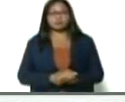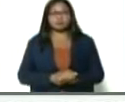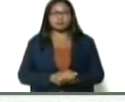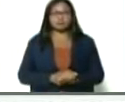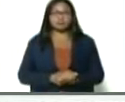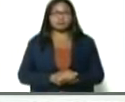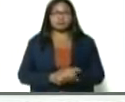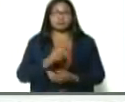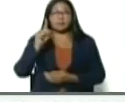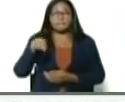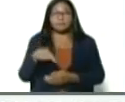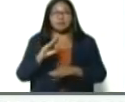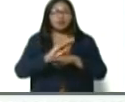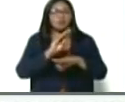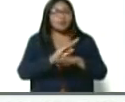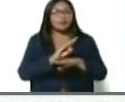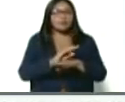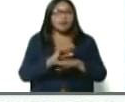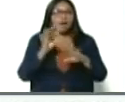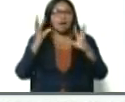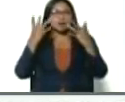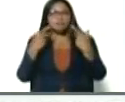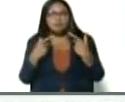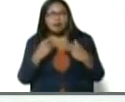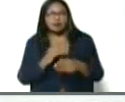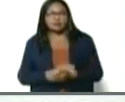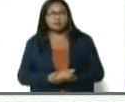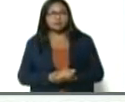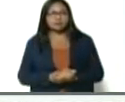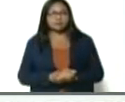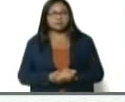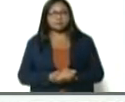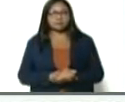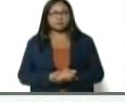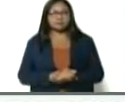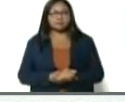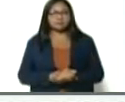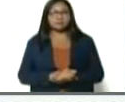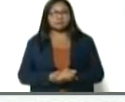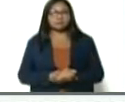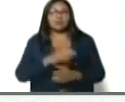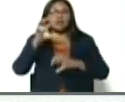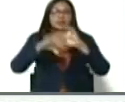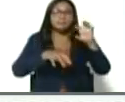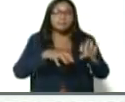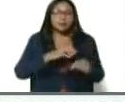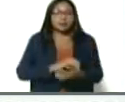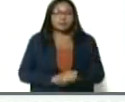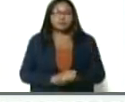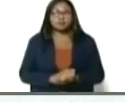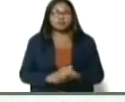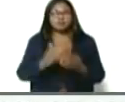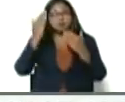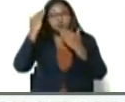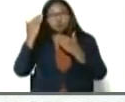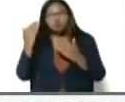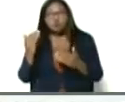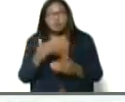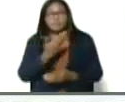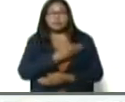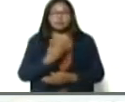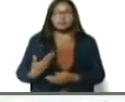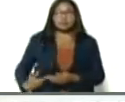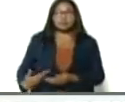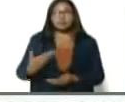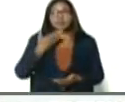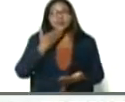es criador de animales, quiere decir es productor, Ricardo, saludos, bienvenido. Saludos, presidente, muy buenas tardes, gracias por